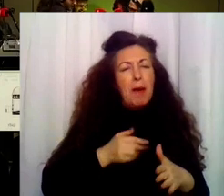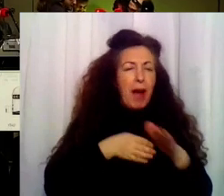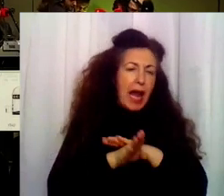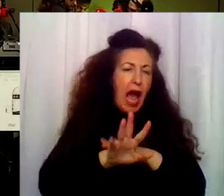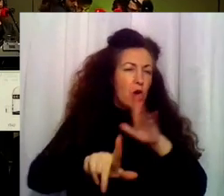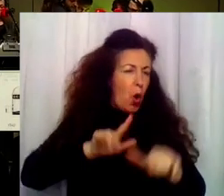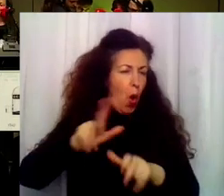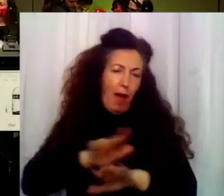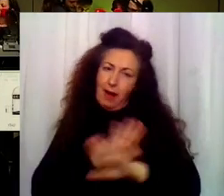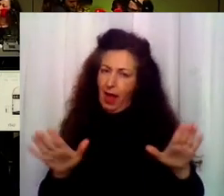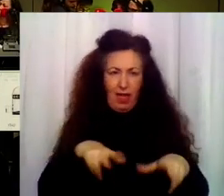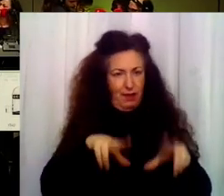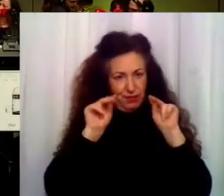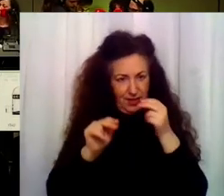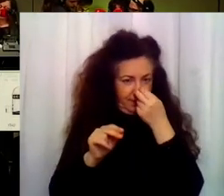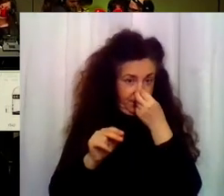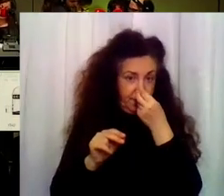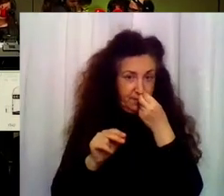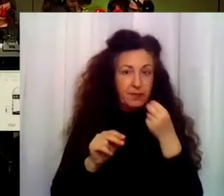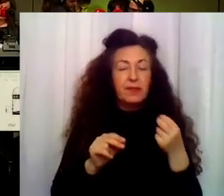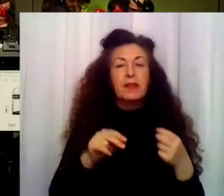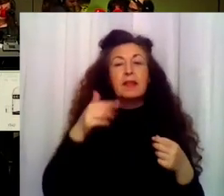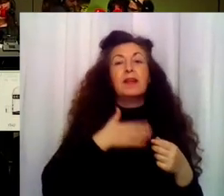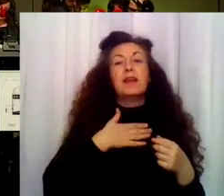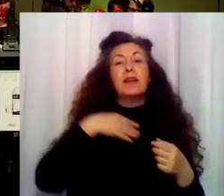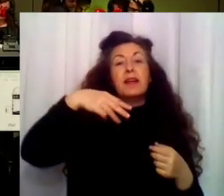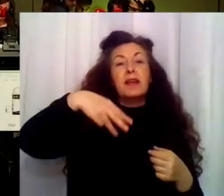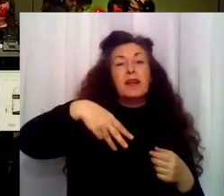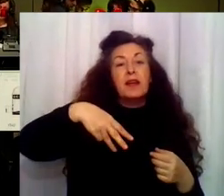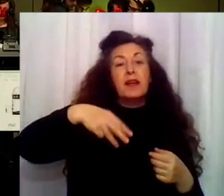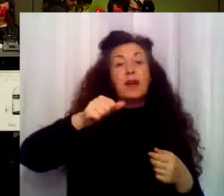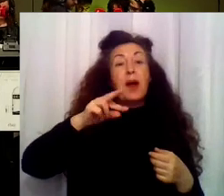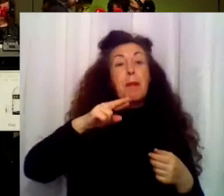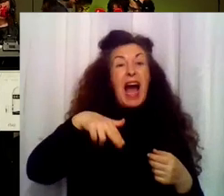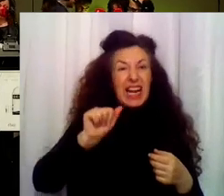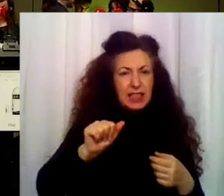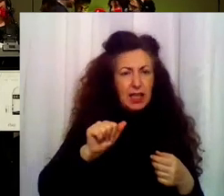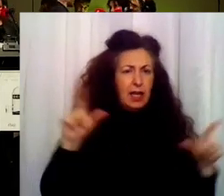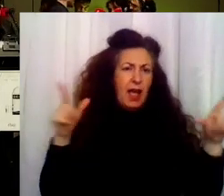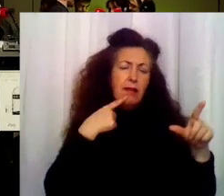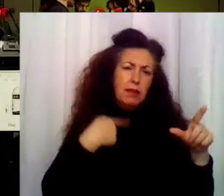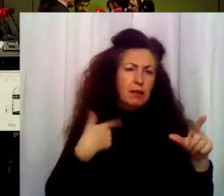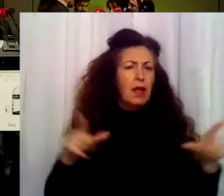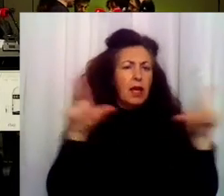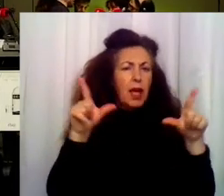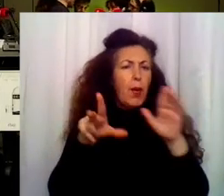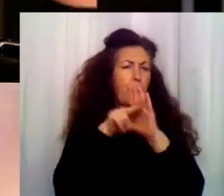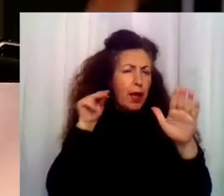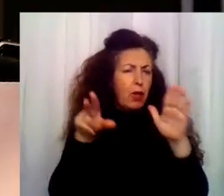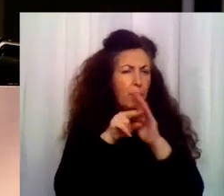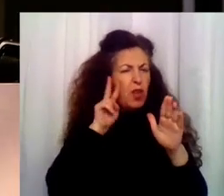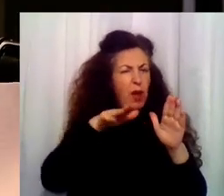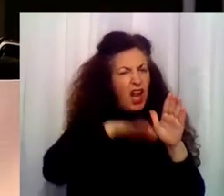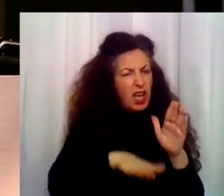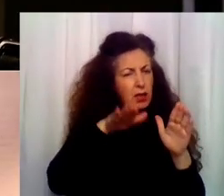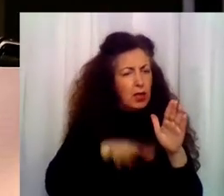Martina se está peleando porque me lo quiten al niño del internet. Que sale ahí en el vídeo, en el carro, con el jamón, yo dándole un cabezazo al dependiente.